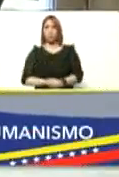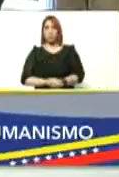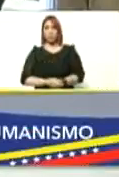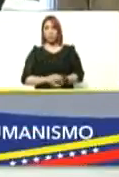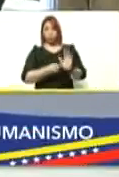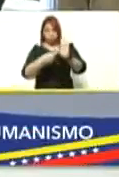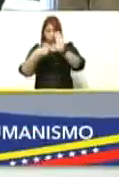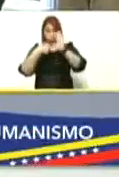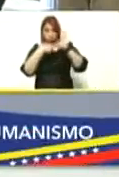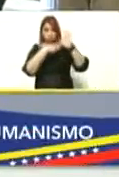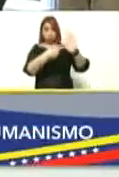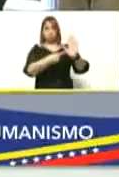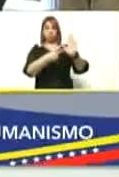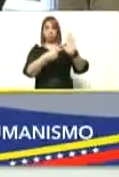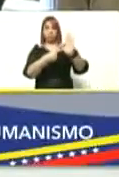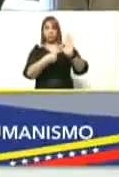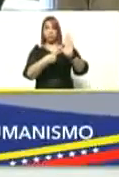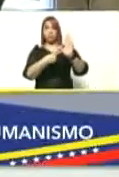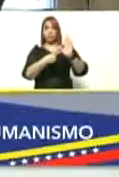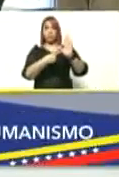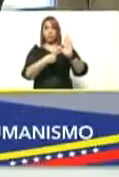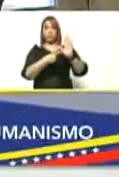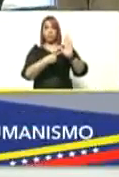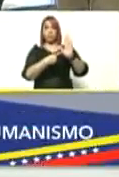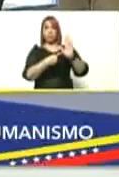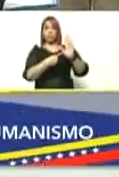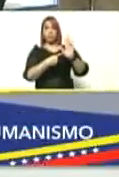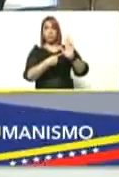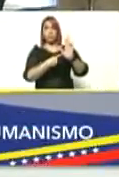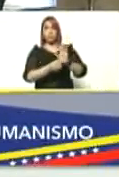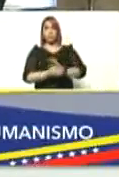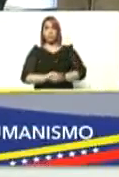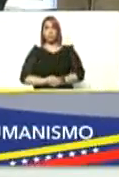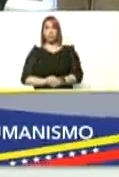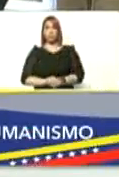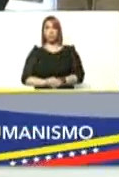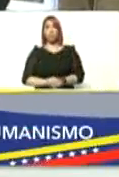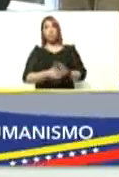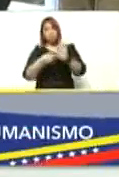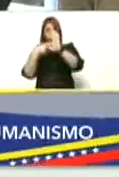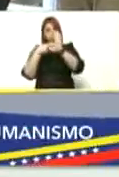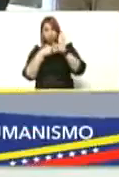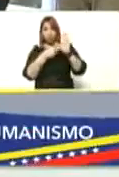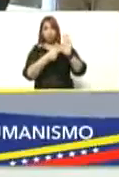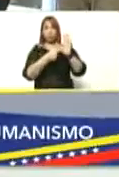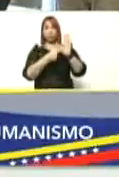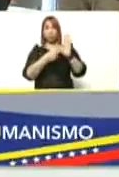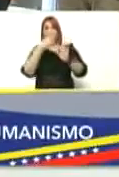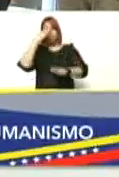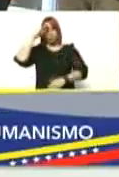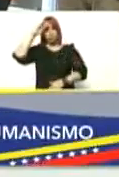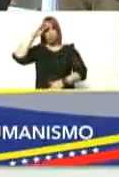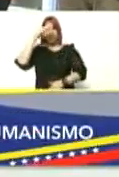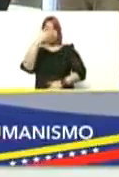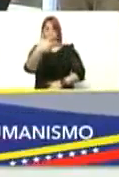demostrando ministra Gabriela ministro Alvarado se está demostrando las Dalas son tres